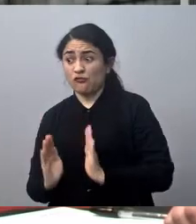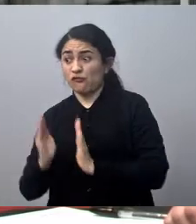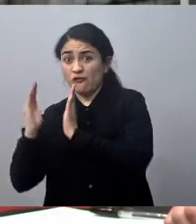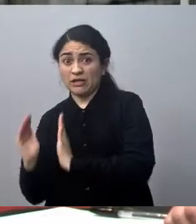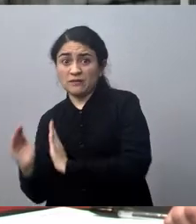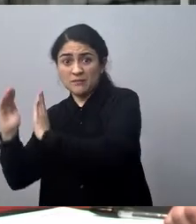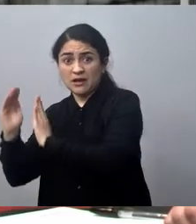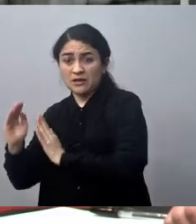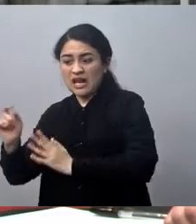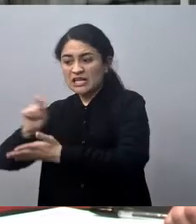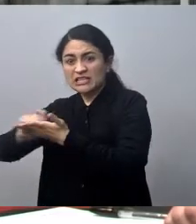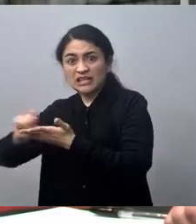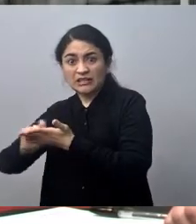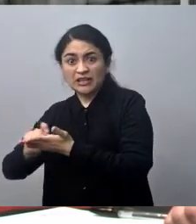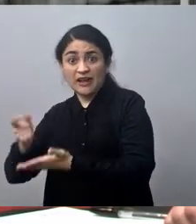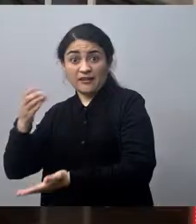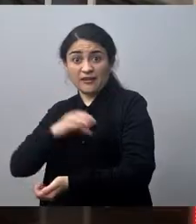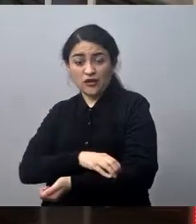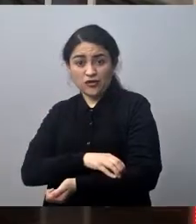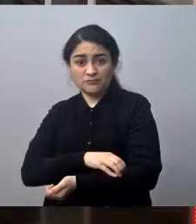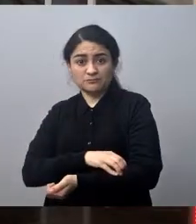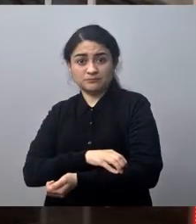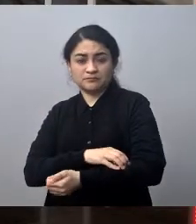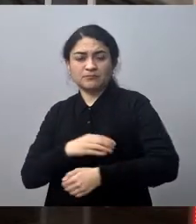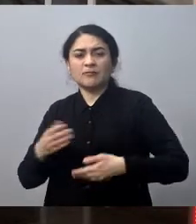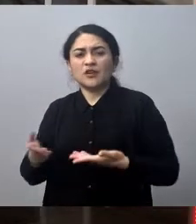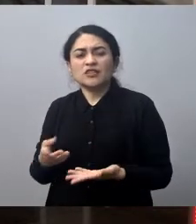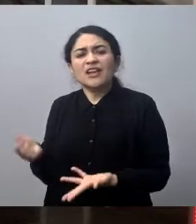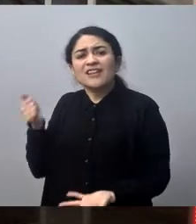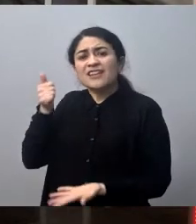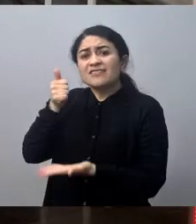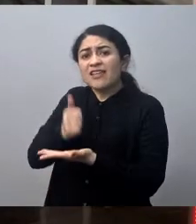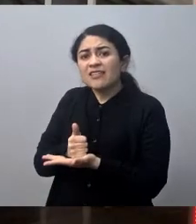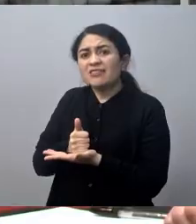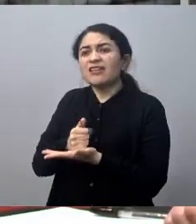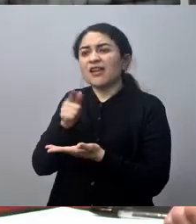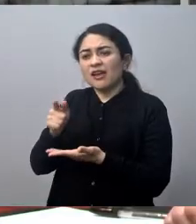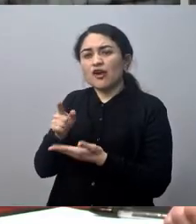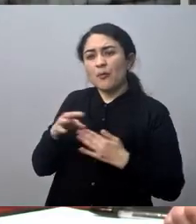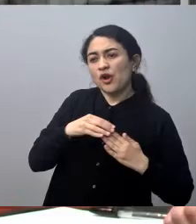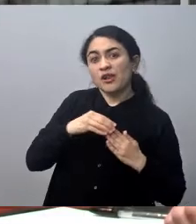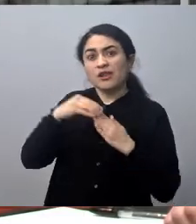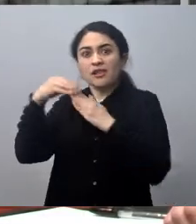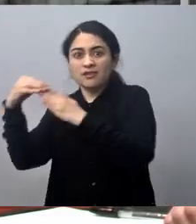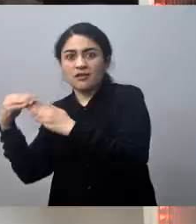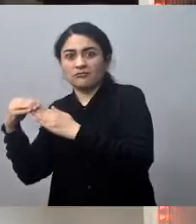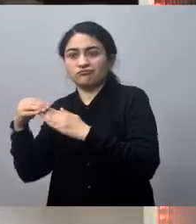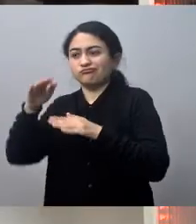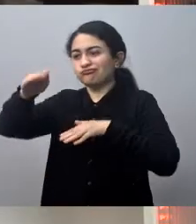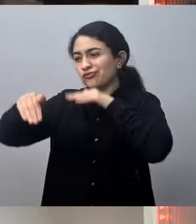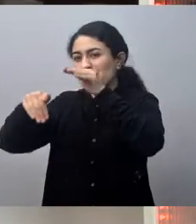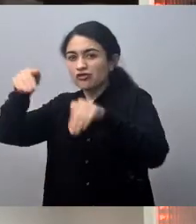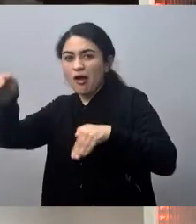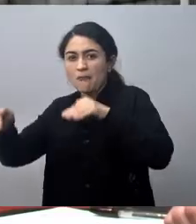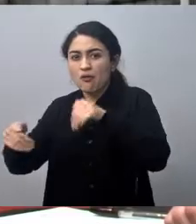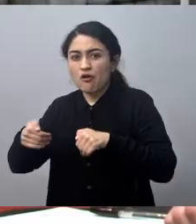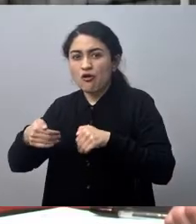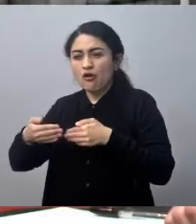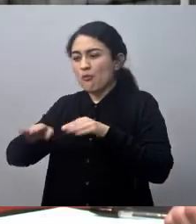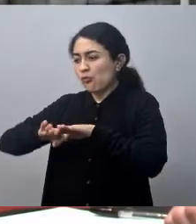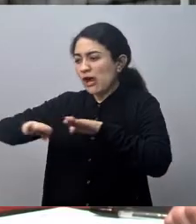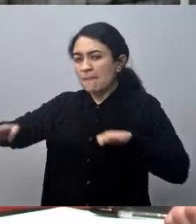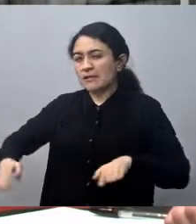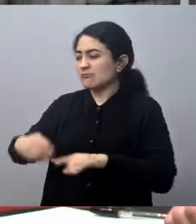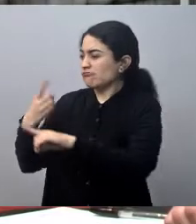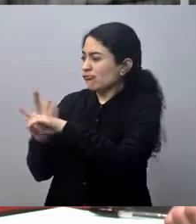Secretaría Regional. Entonces, el Intendente ha liderado esto y nos llamó y nos convocó a Valle. una mesa, de hecho. Hizo una mesa, tiene una mesa, entonces